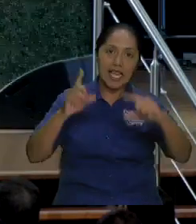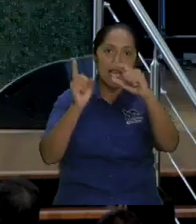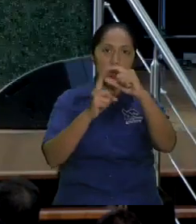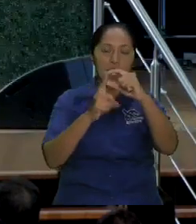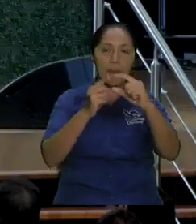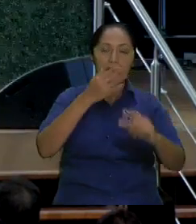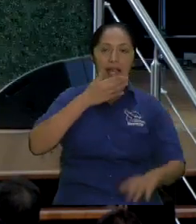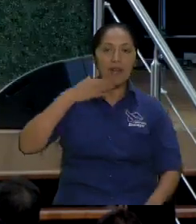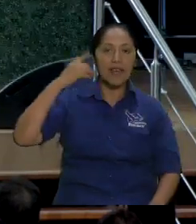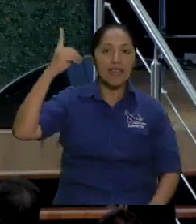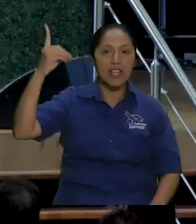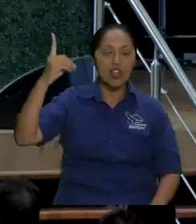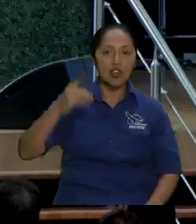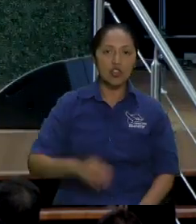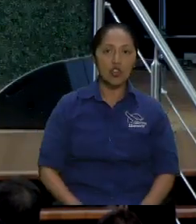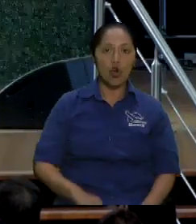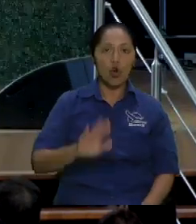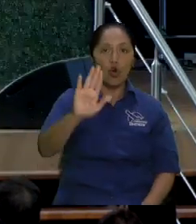aunque sea en cosas pequeñas